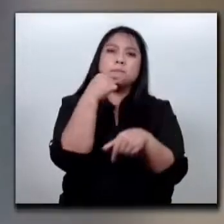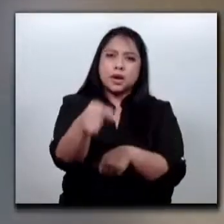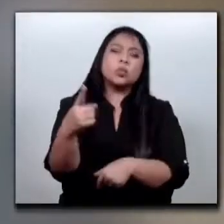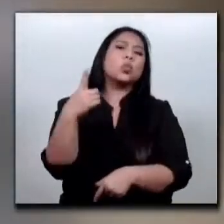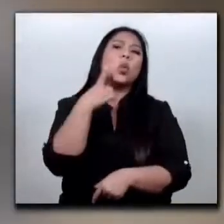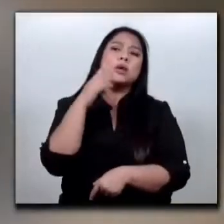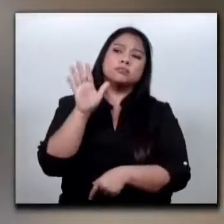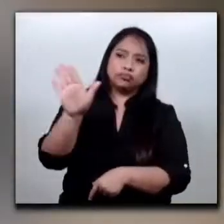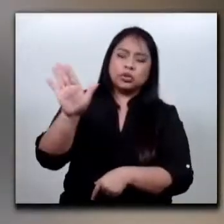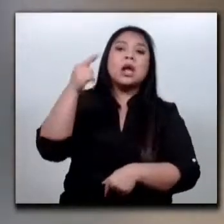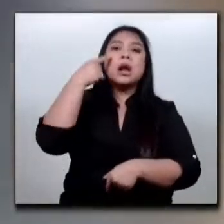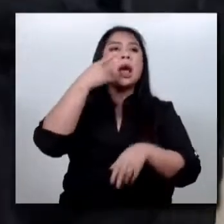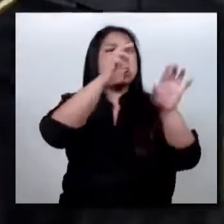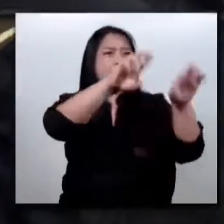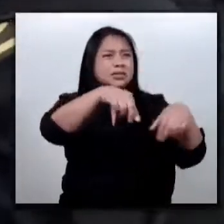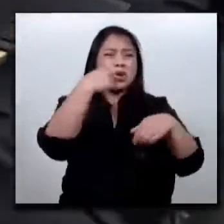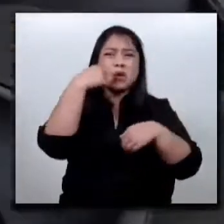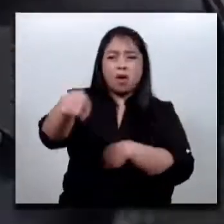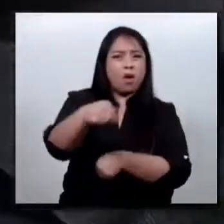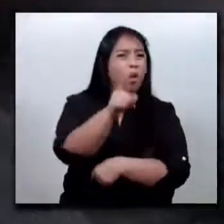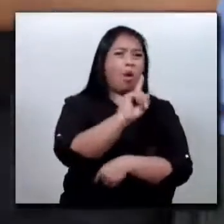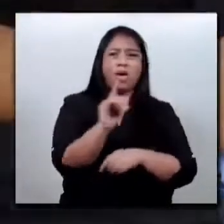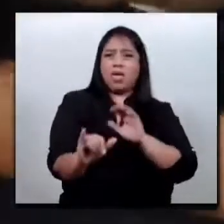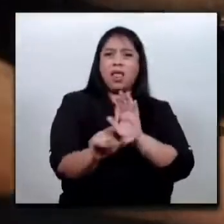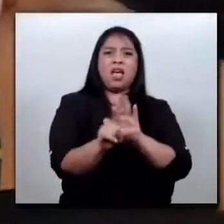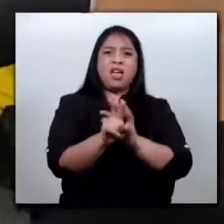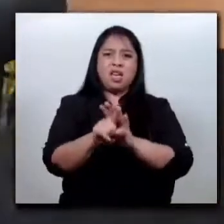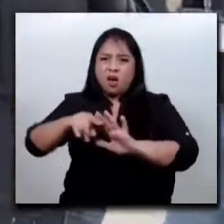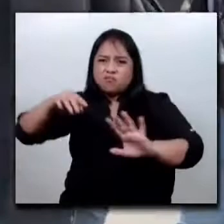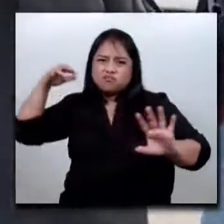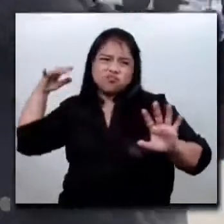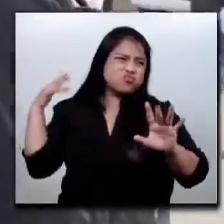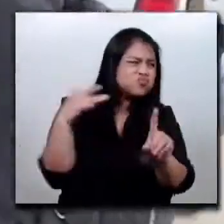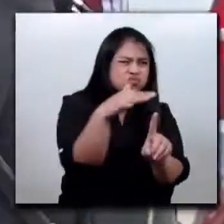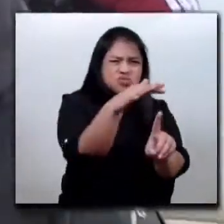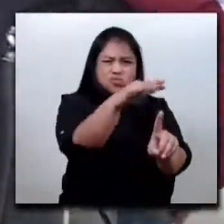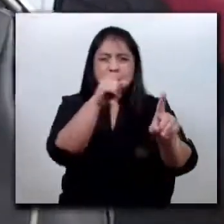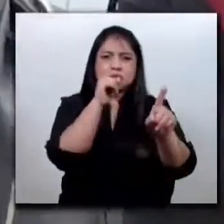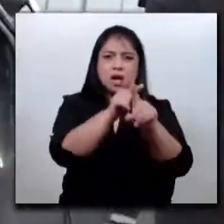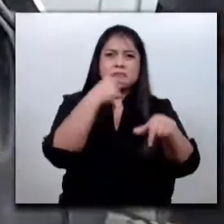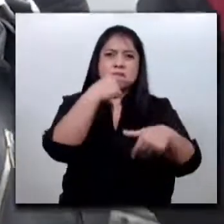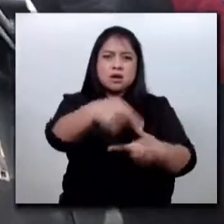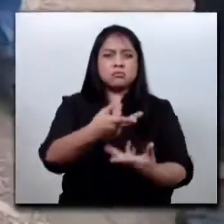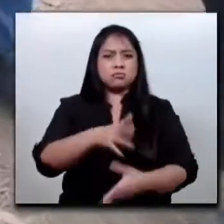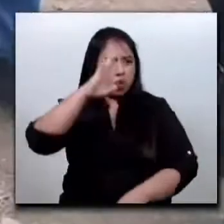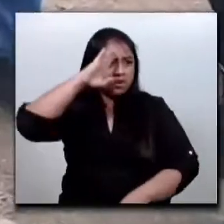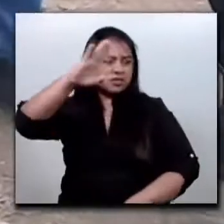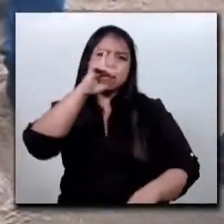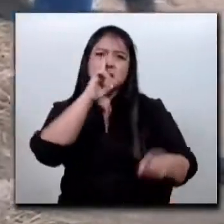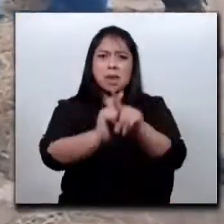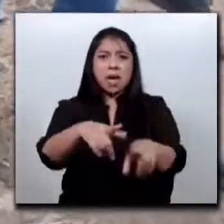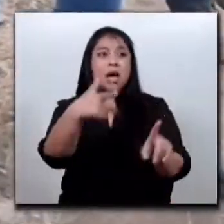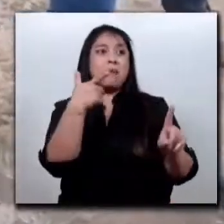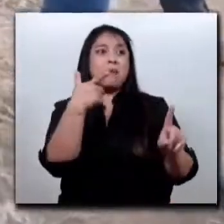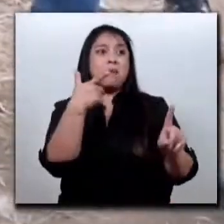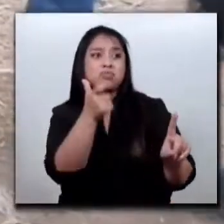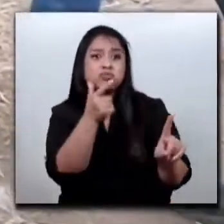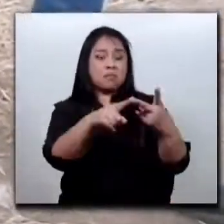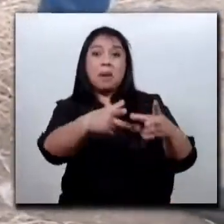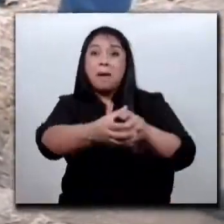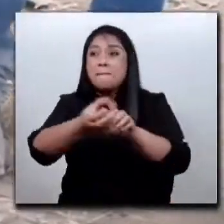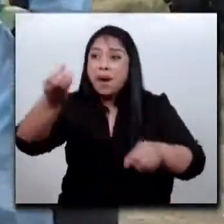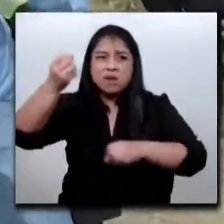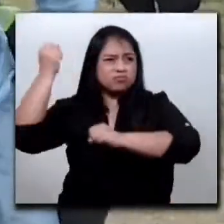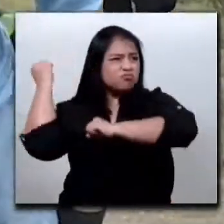pobladores que actuaron al margen de la ley arremetieron contra las fuerzas de seguridad y funcionarios con armas de fuego y objetos contundentes